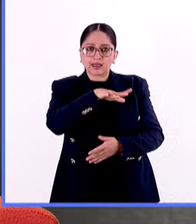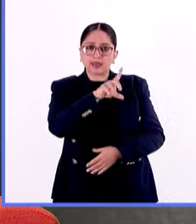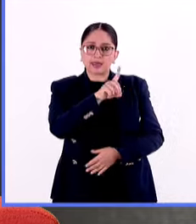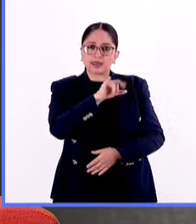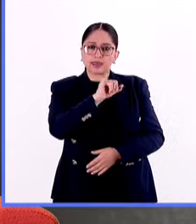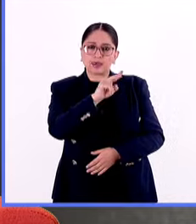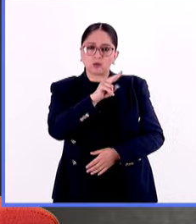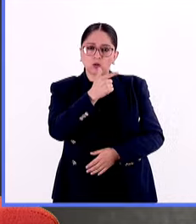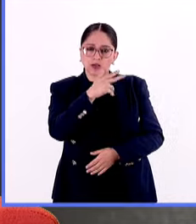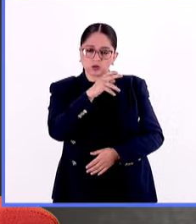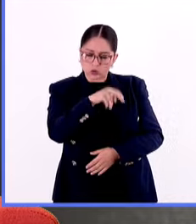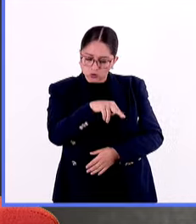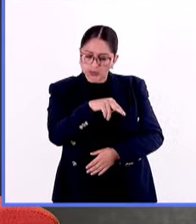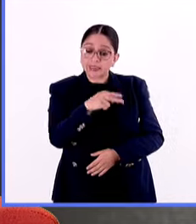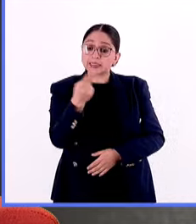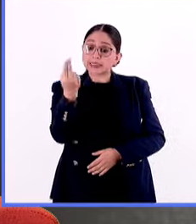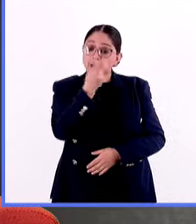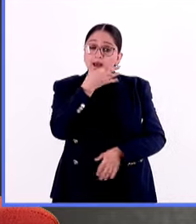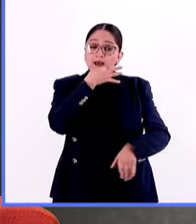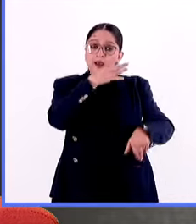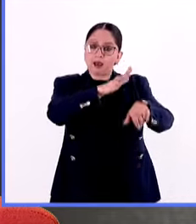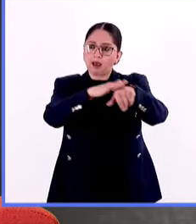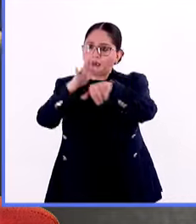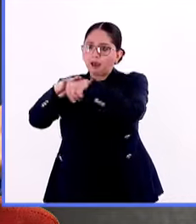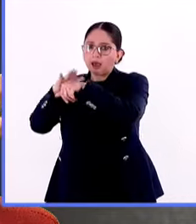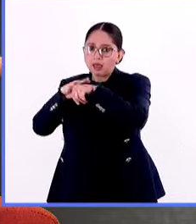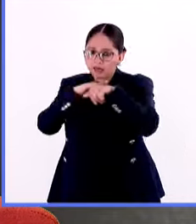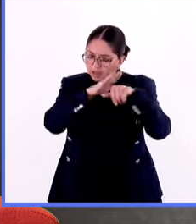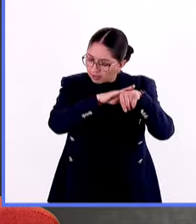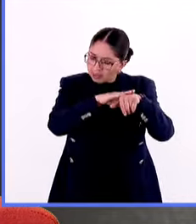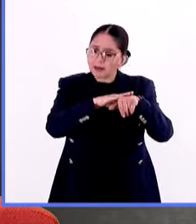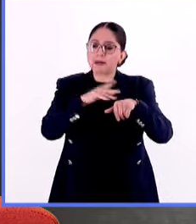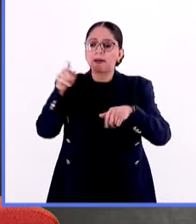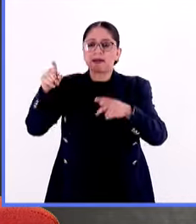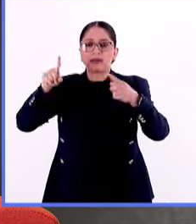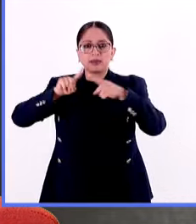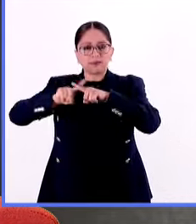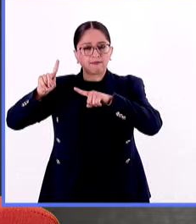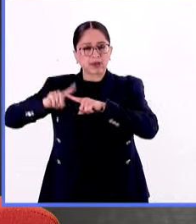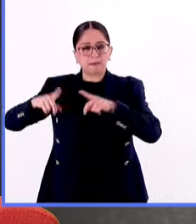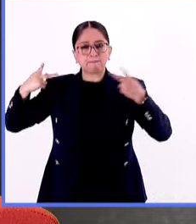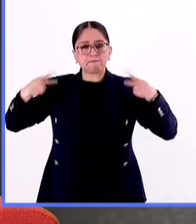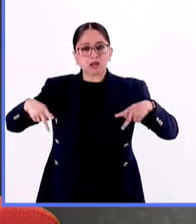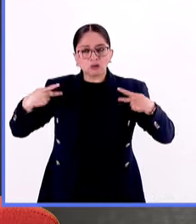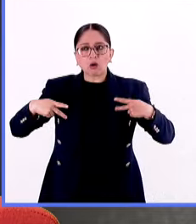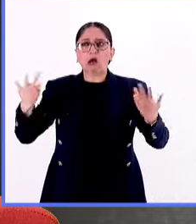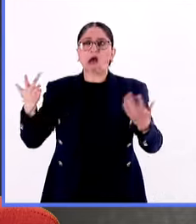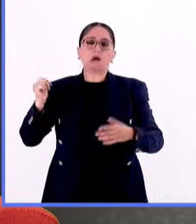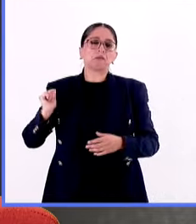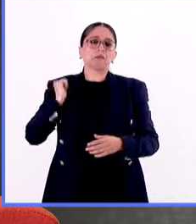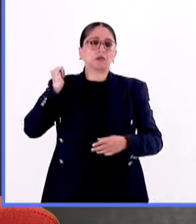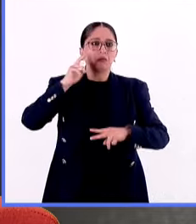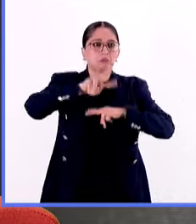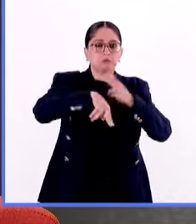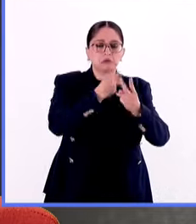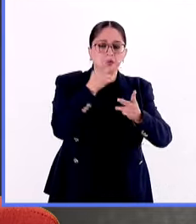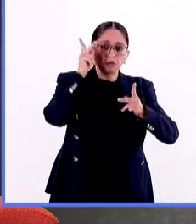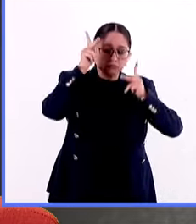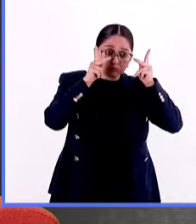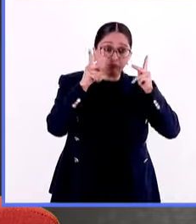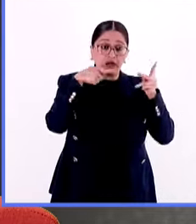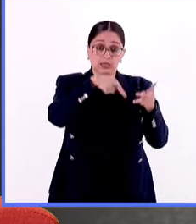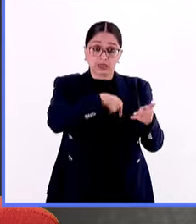precisamente atendemos la tarea de dar a conocer para los distintos públicos que visitan el espacio la importancia de la